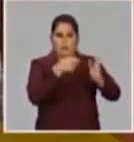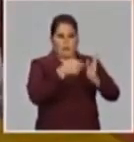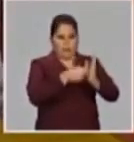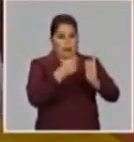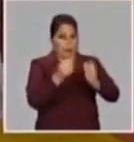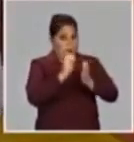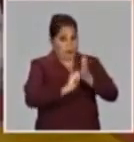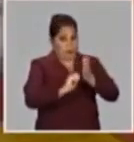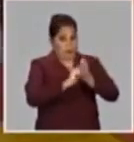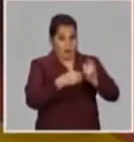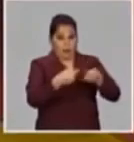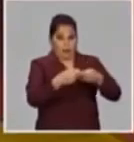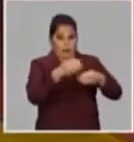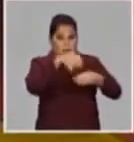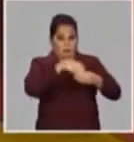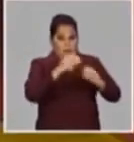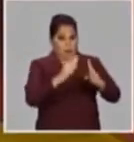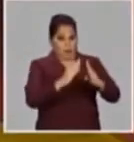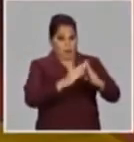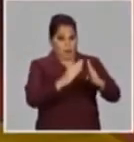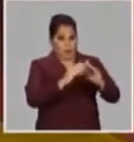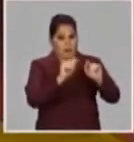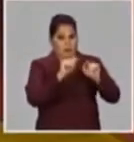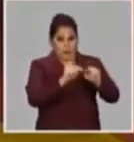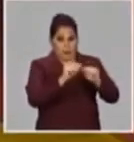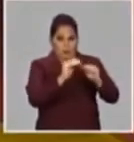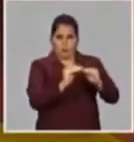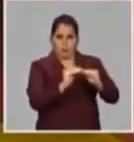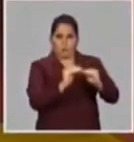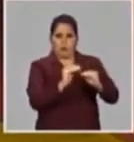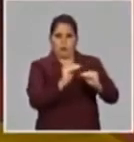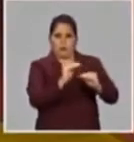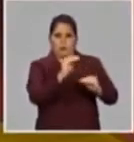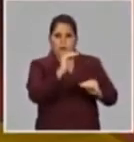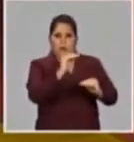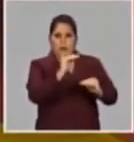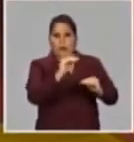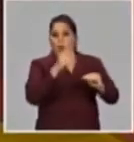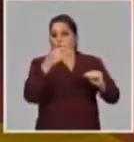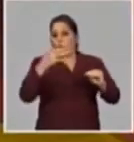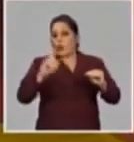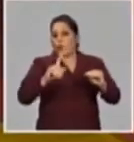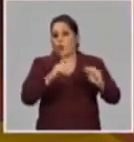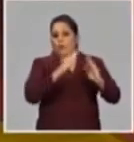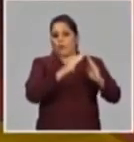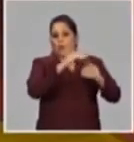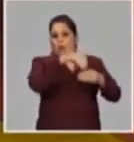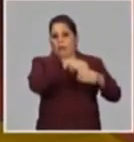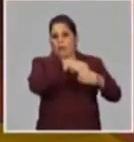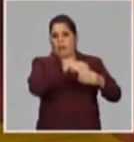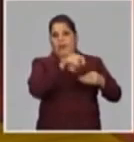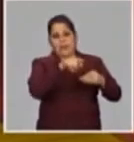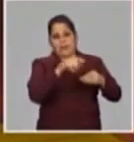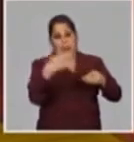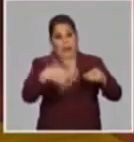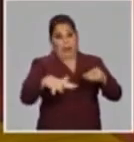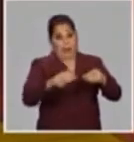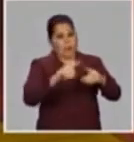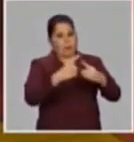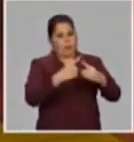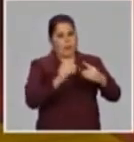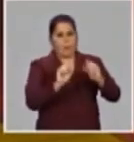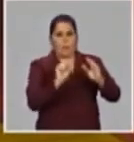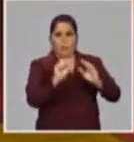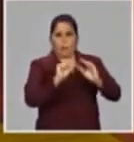subsidio y de ahí en adelante por la tarifa no residencial, que es más cara pero no es